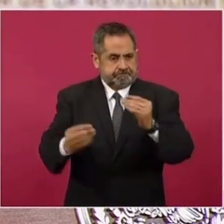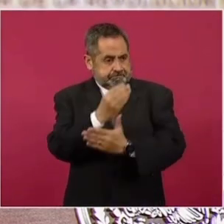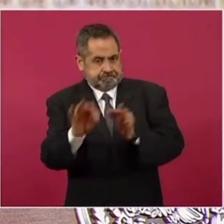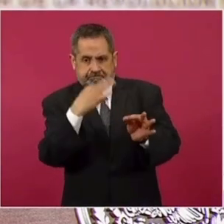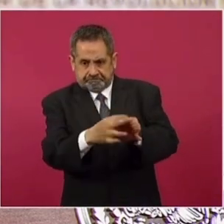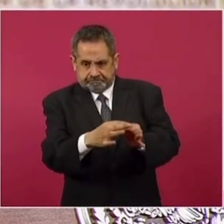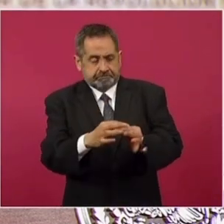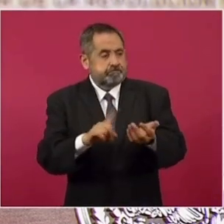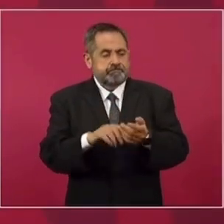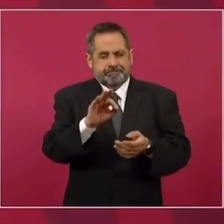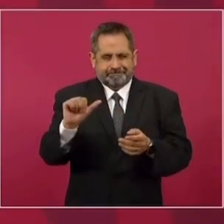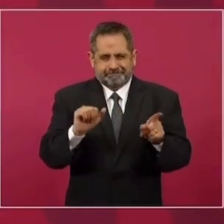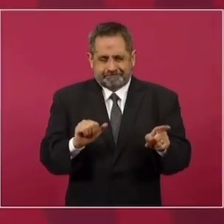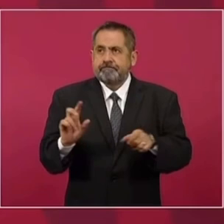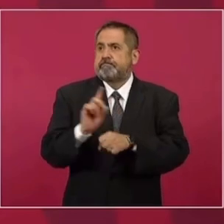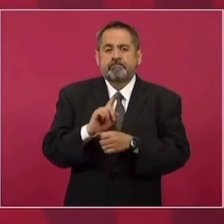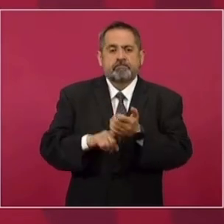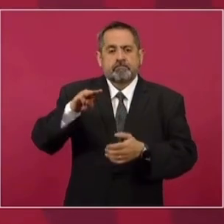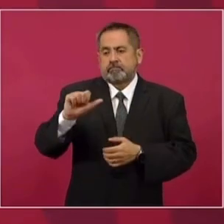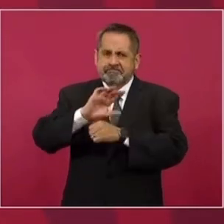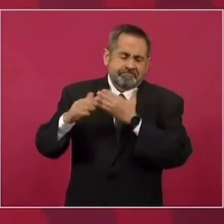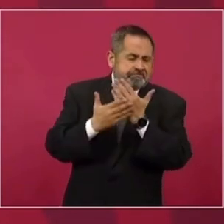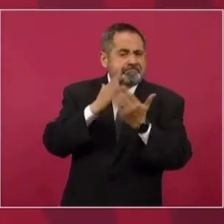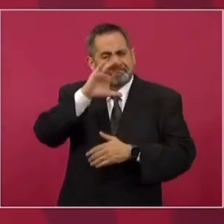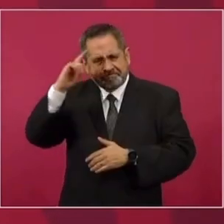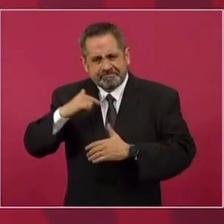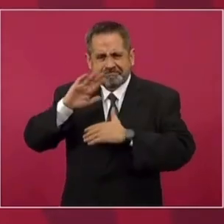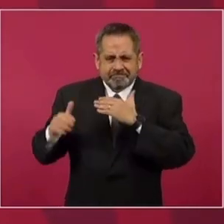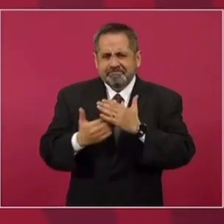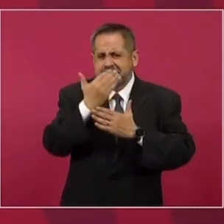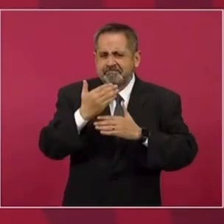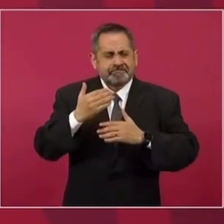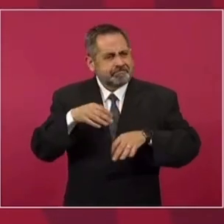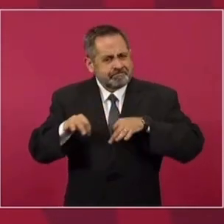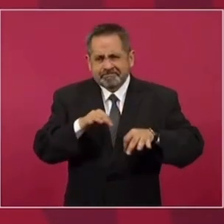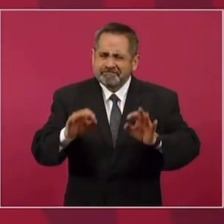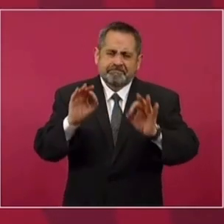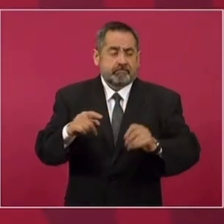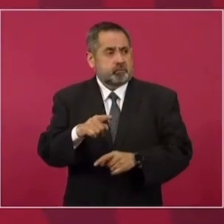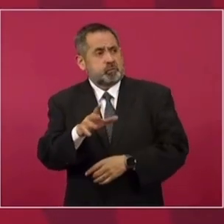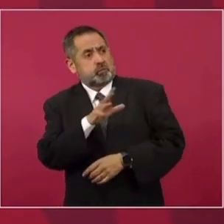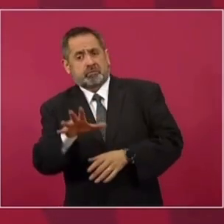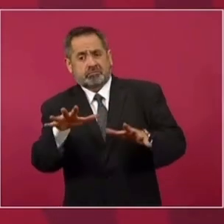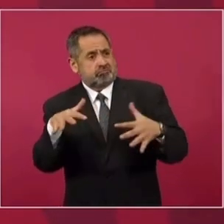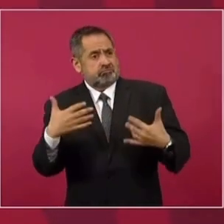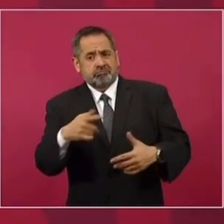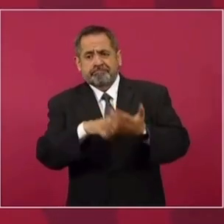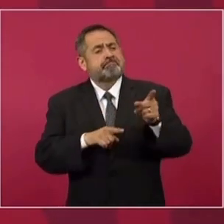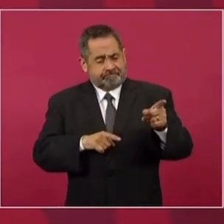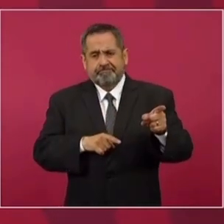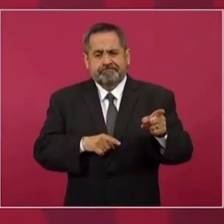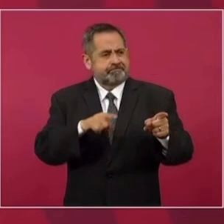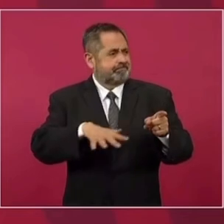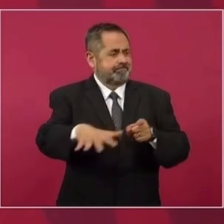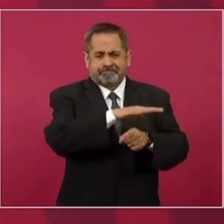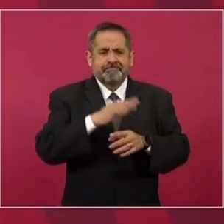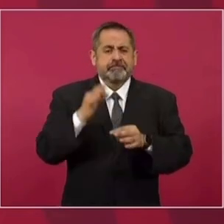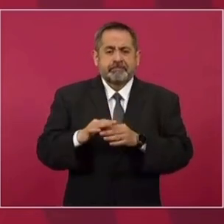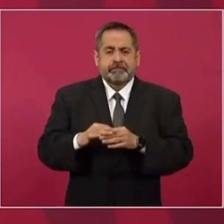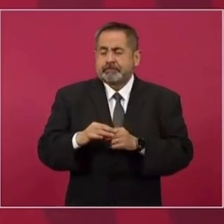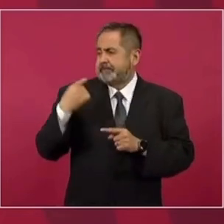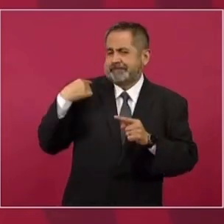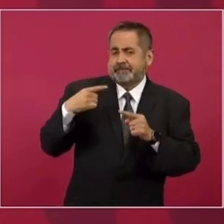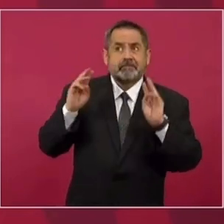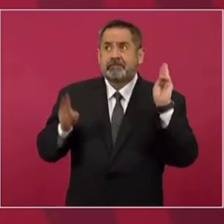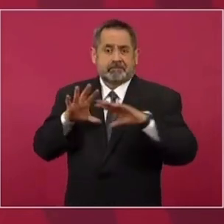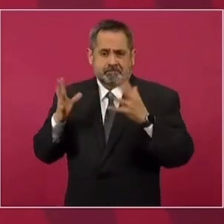Felipe Ángeles el día 21 de marzo. Es una gran obra que va a ser la obra realizada en los últimos